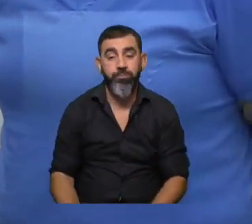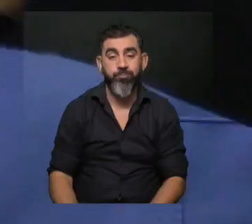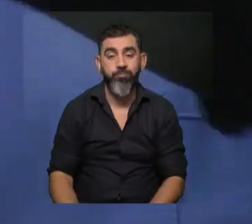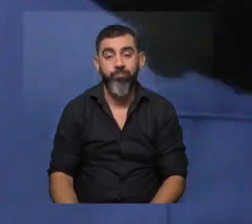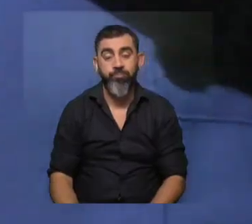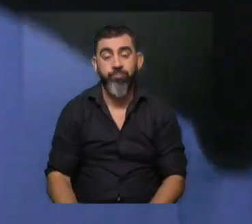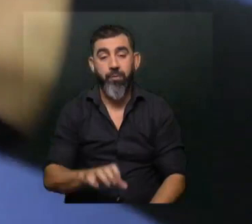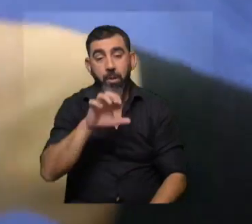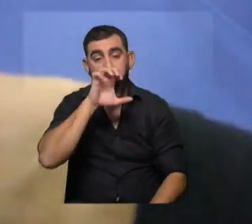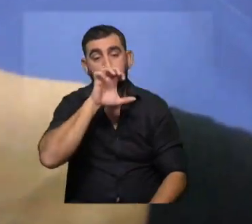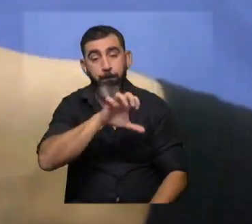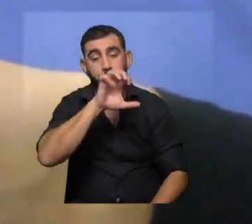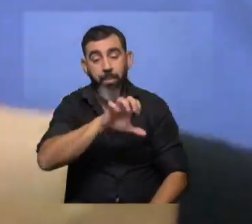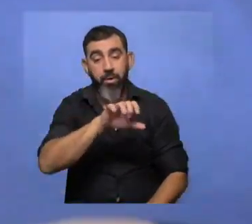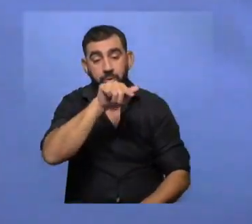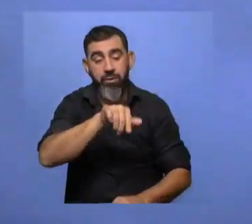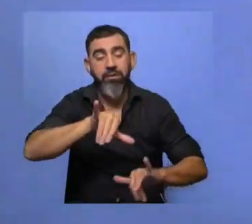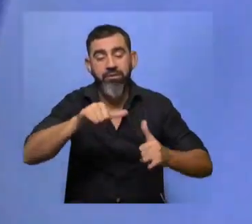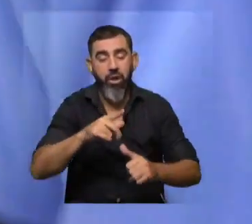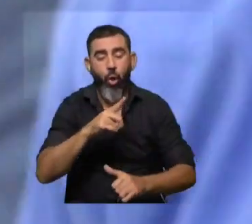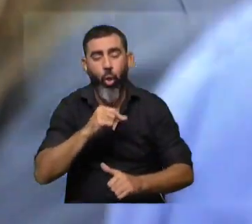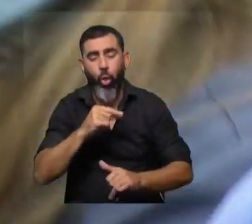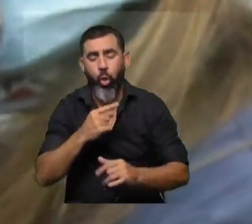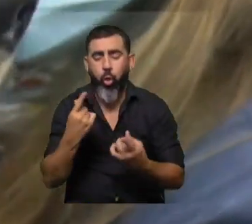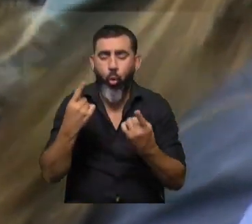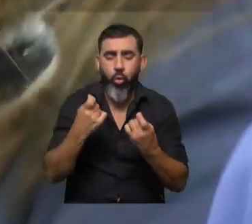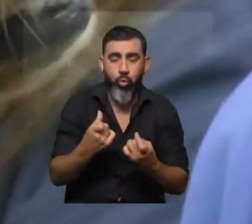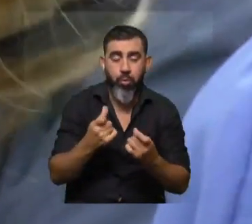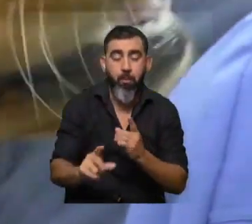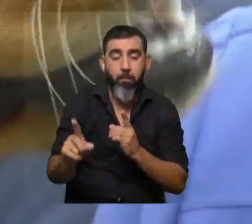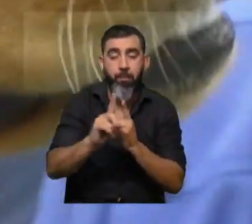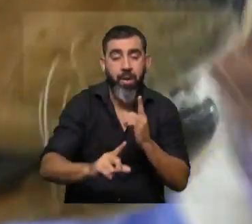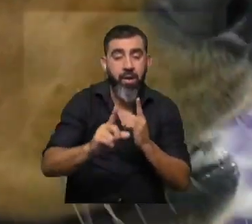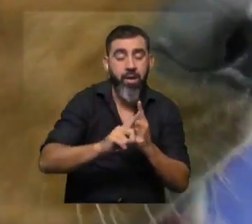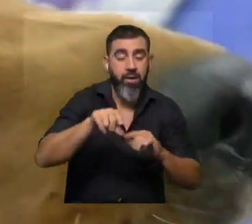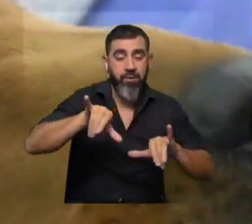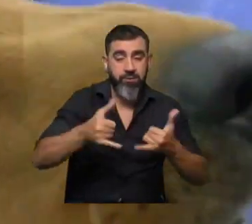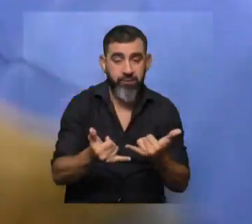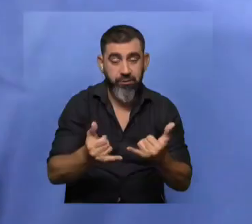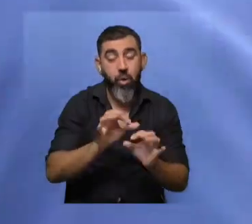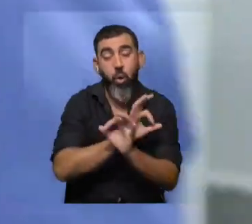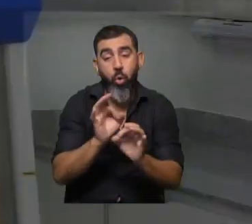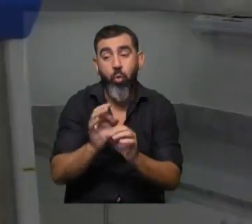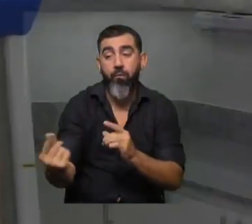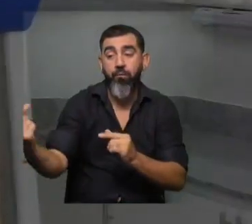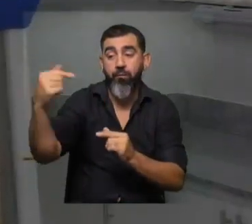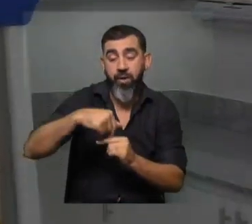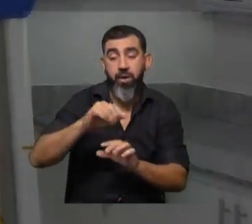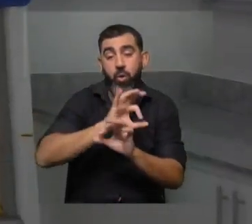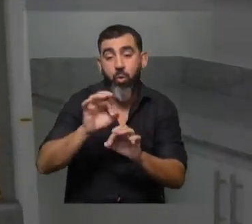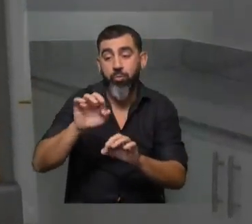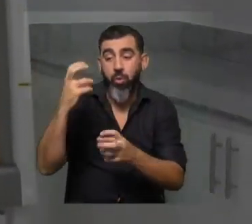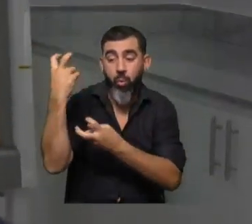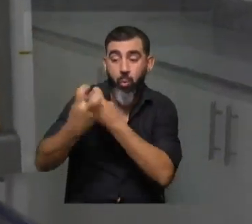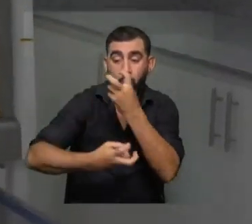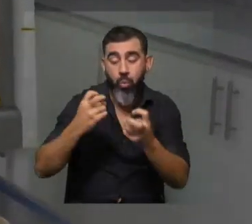Los perros que utilizamos son perros que ya tienen dolor crónico. Entonces son pacientes de nuestra clínica del dolor o que vienen a consulta o que los reclutamos